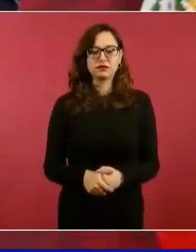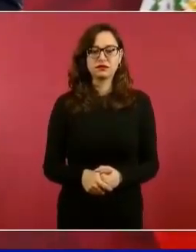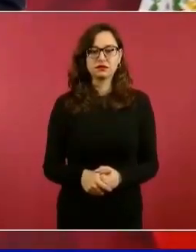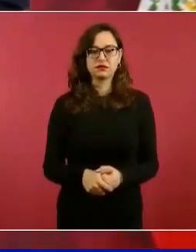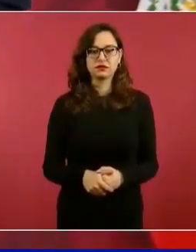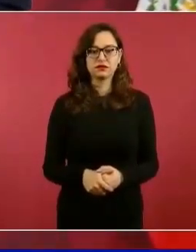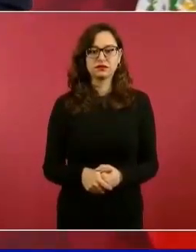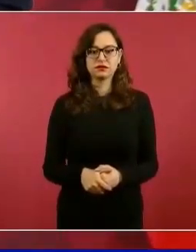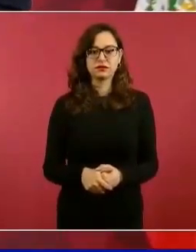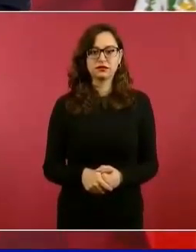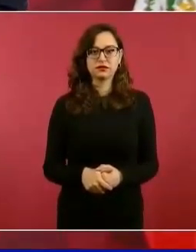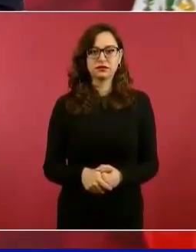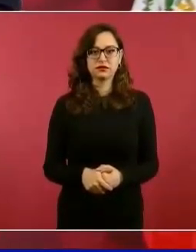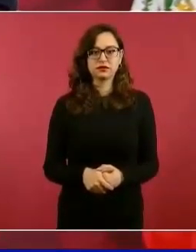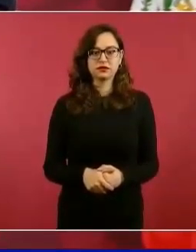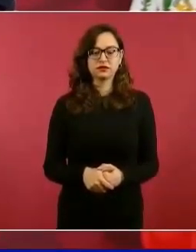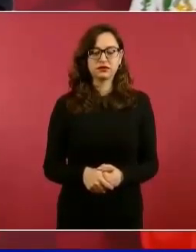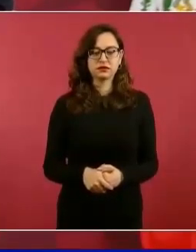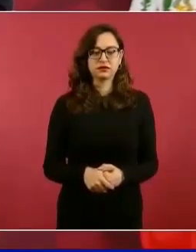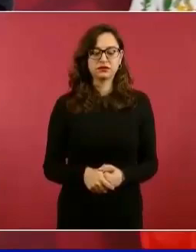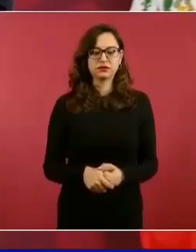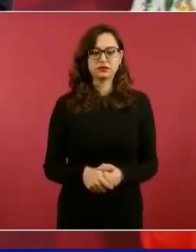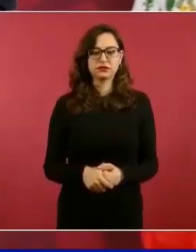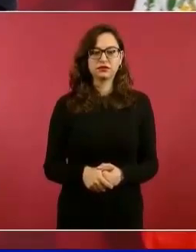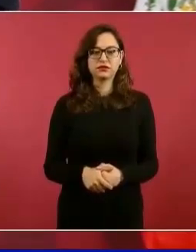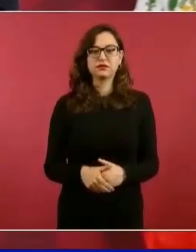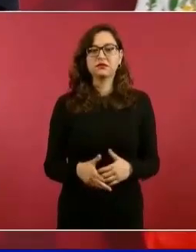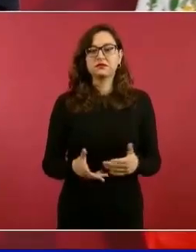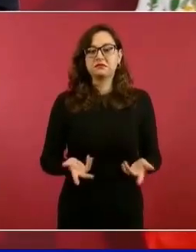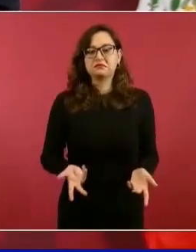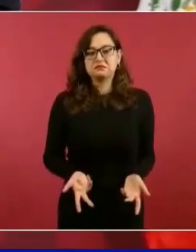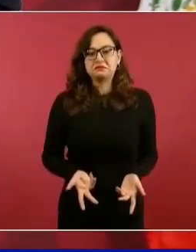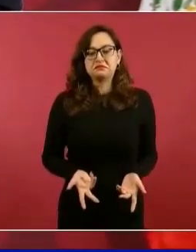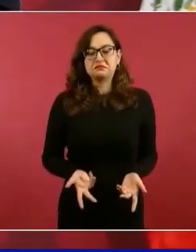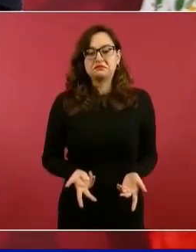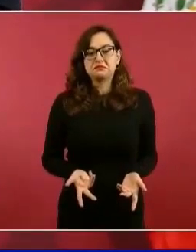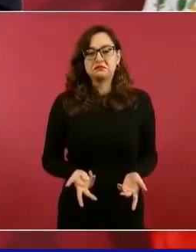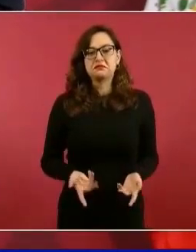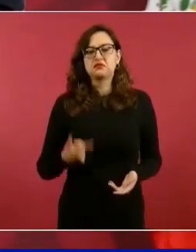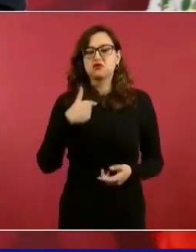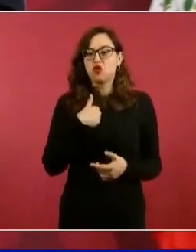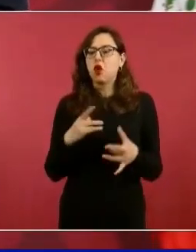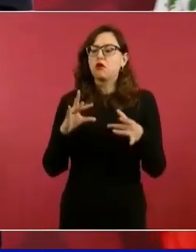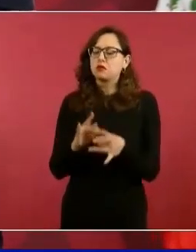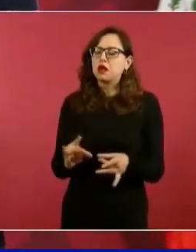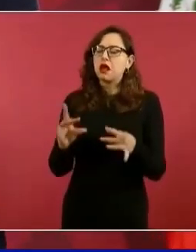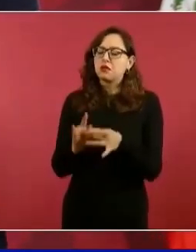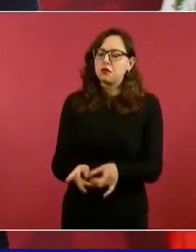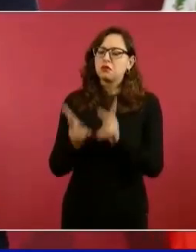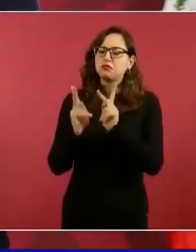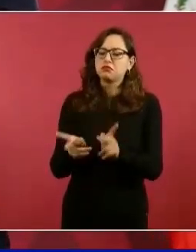el caso es que casi está platicando y él escribiendo